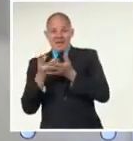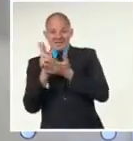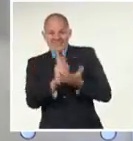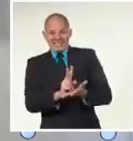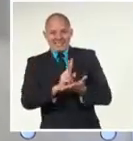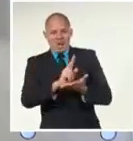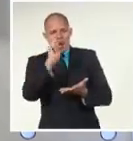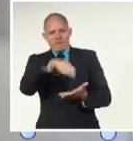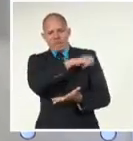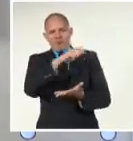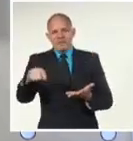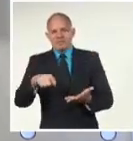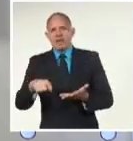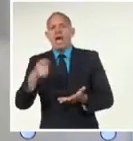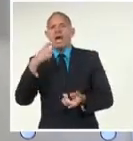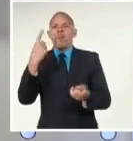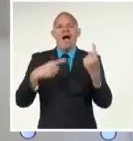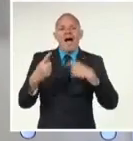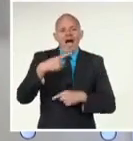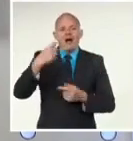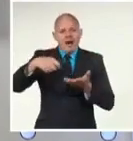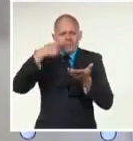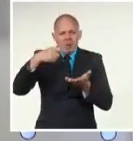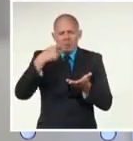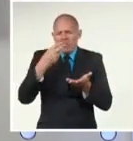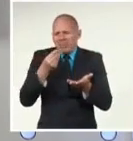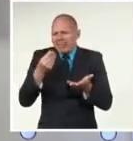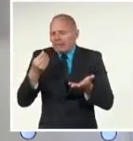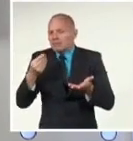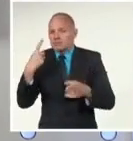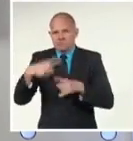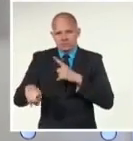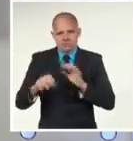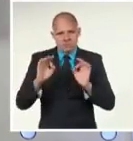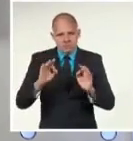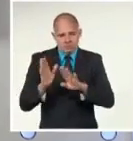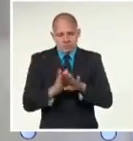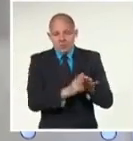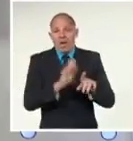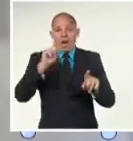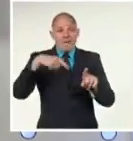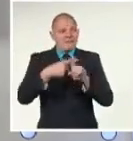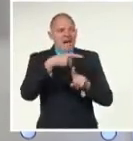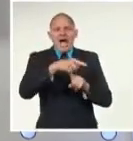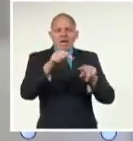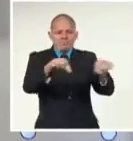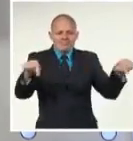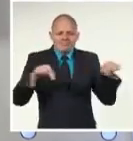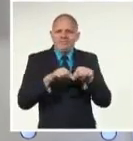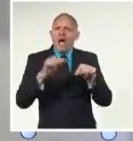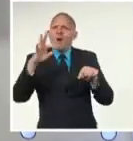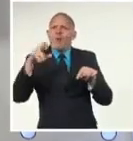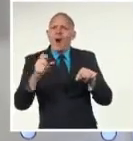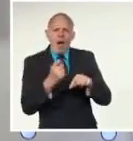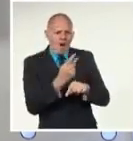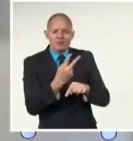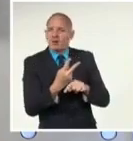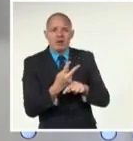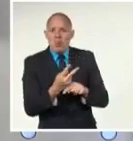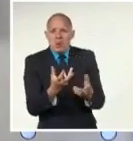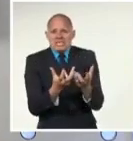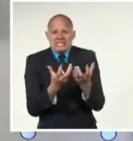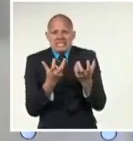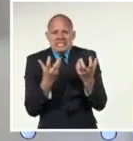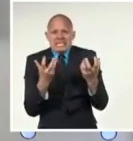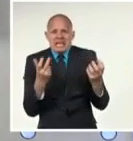suministro de agua potable y una alimentación deficiente. El hacinamiento también es un problema grave y muchos presos no tienen derecho